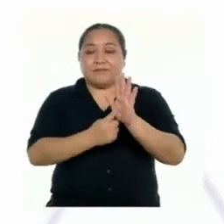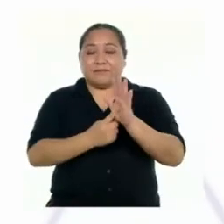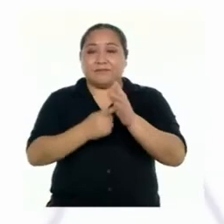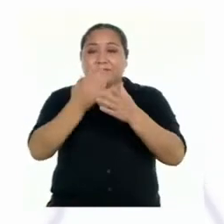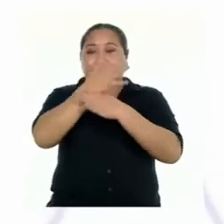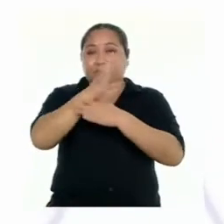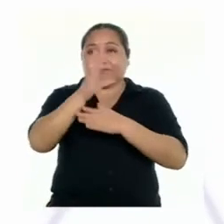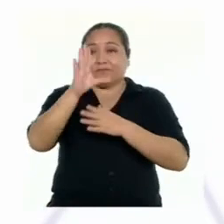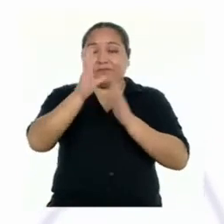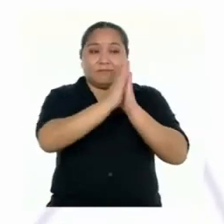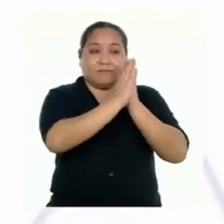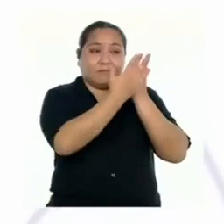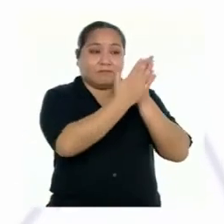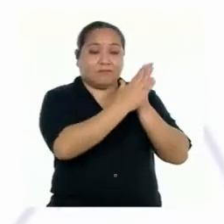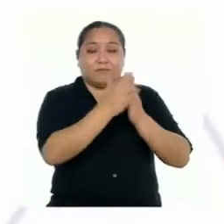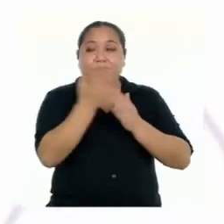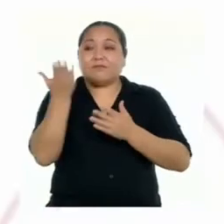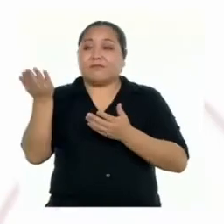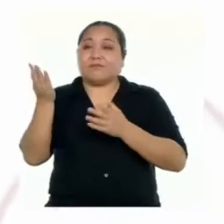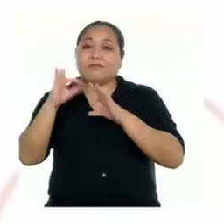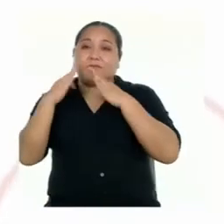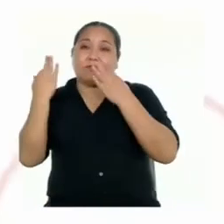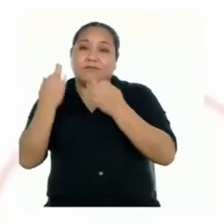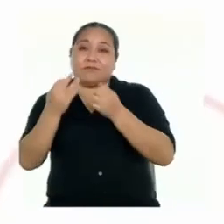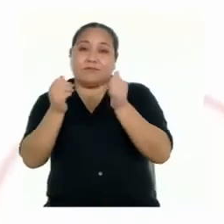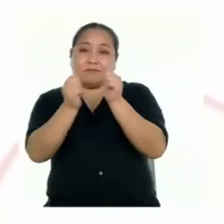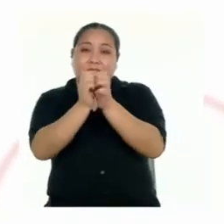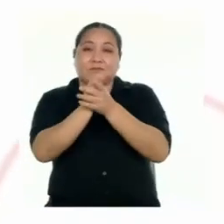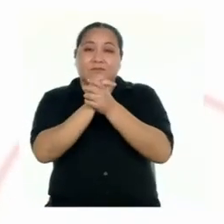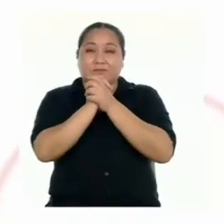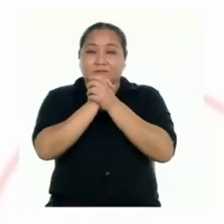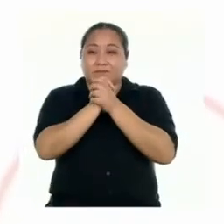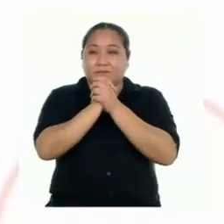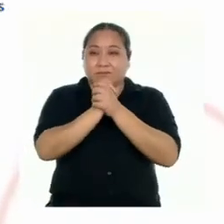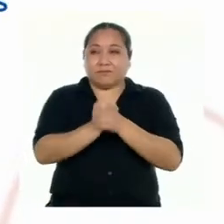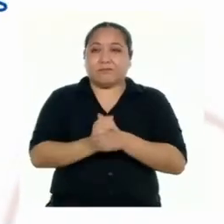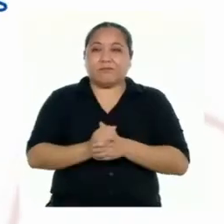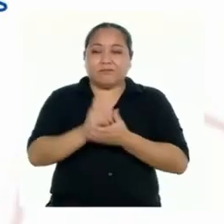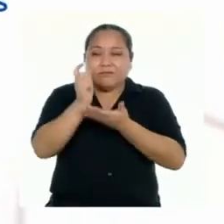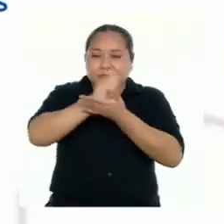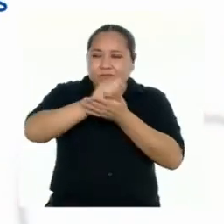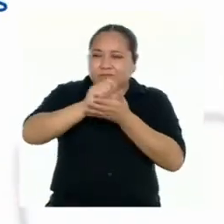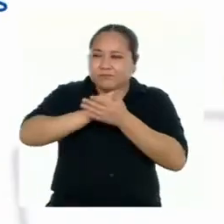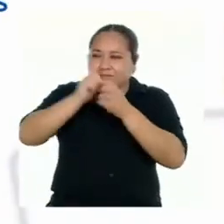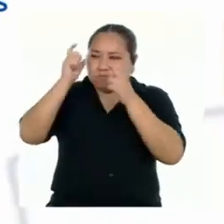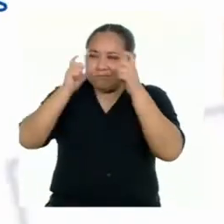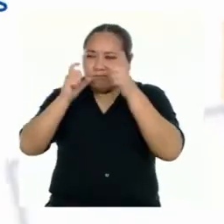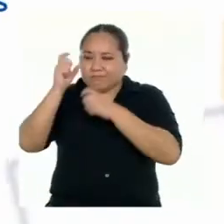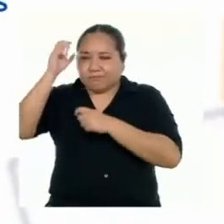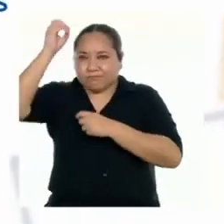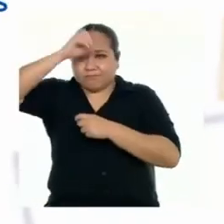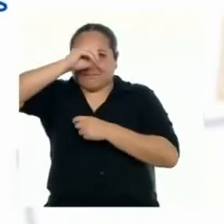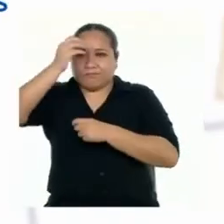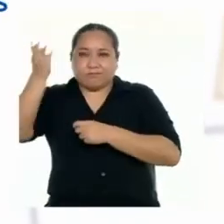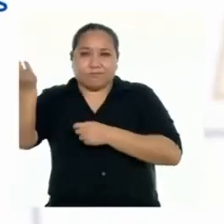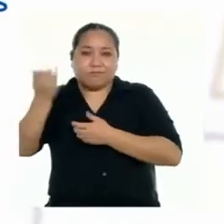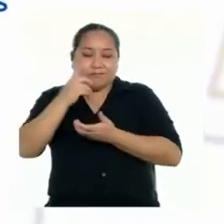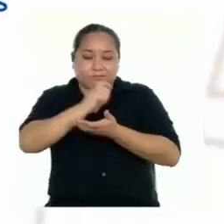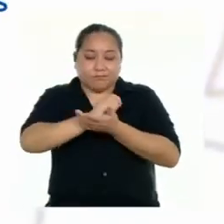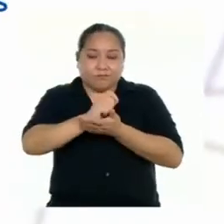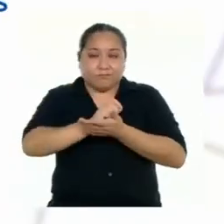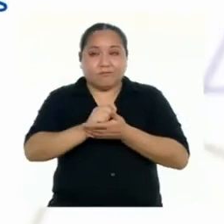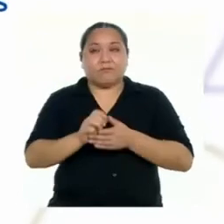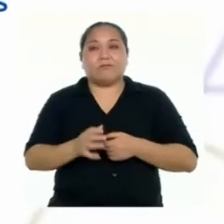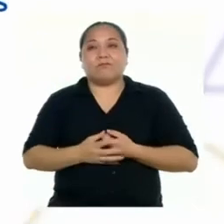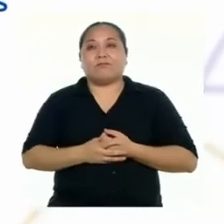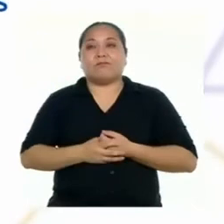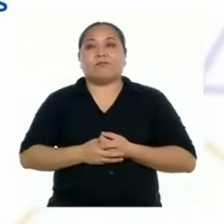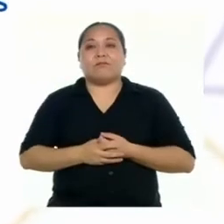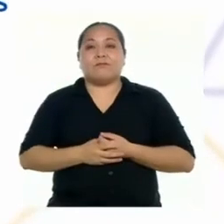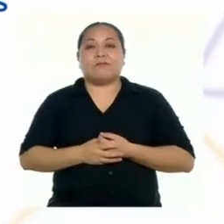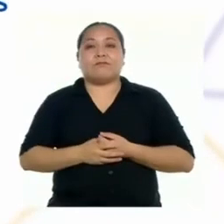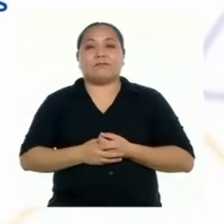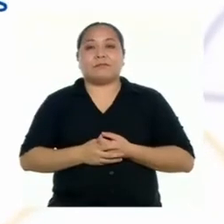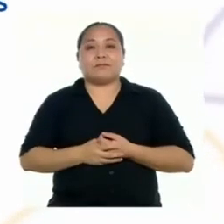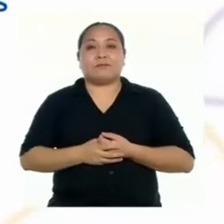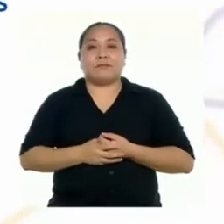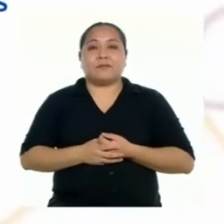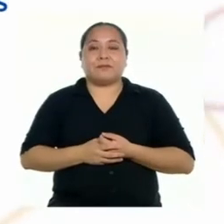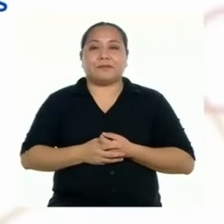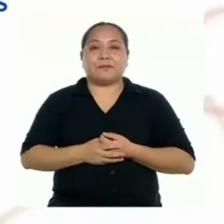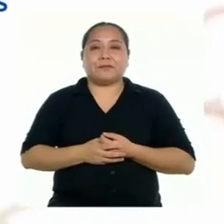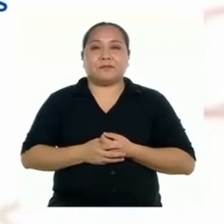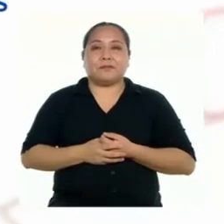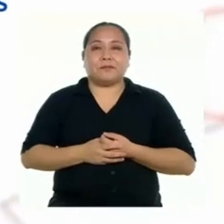comparte tu díptico con tu familia y tus amistades. Toma nota de sus reacciones y comentarios. ¡Fuera! ¡Citaria! ¡Suscríbete! 2, bit.